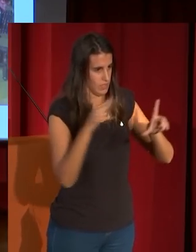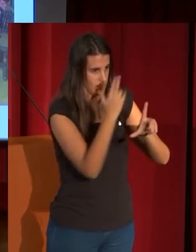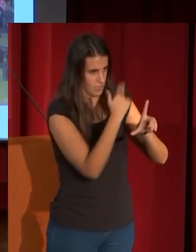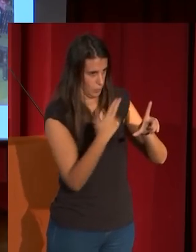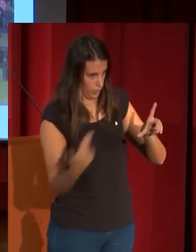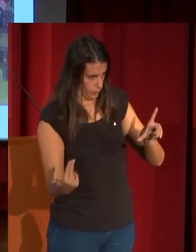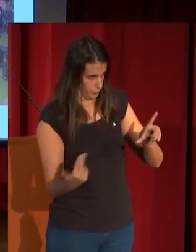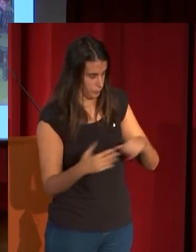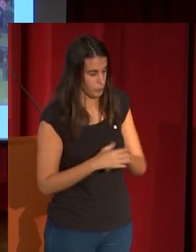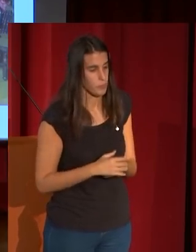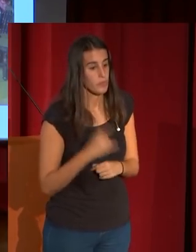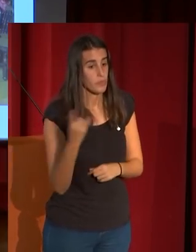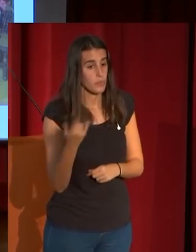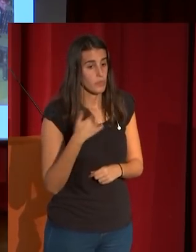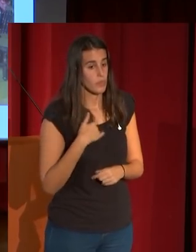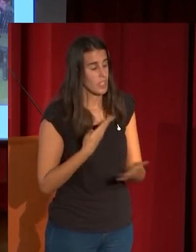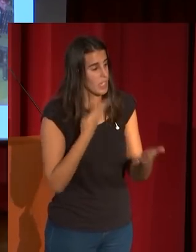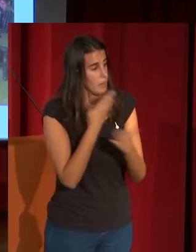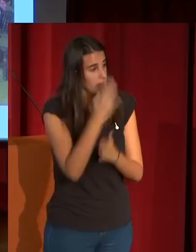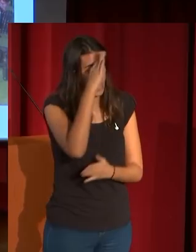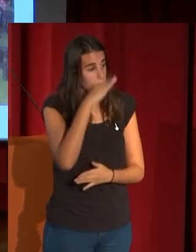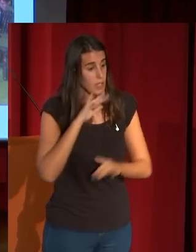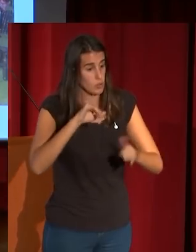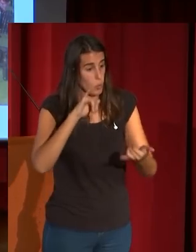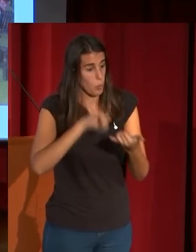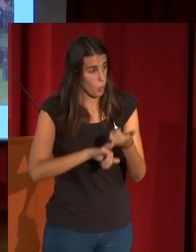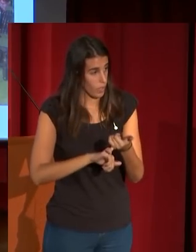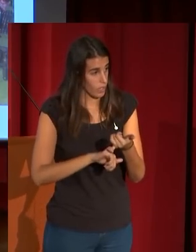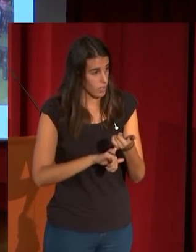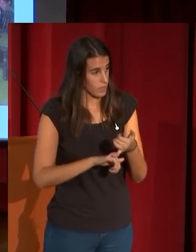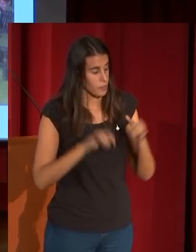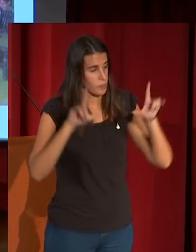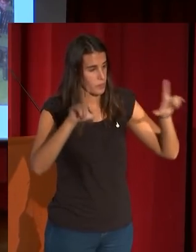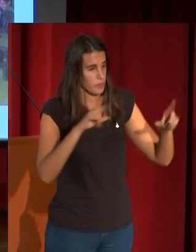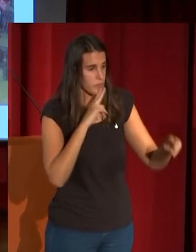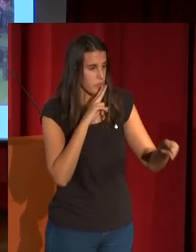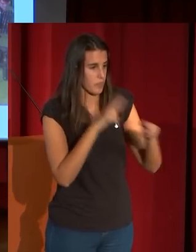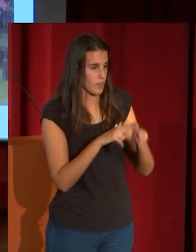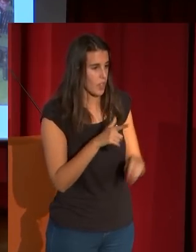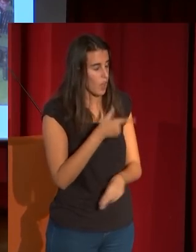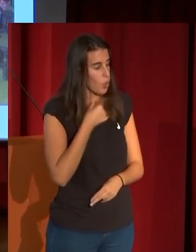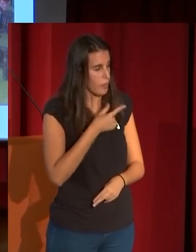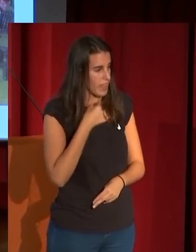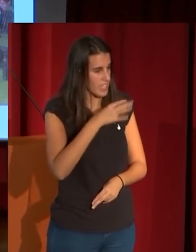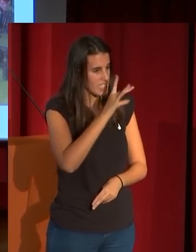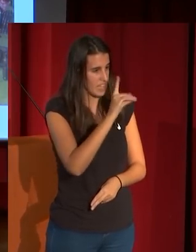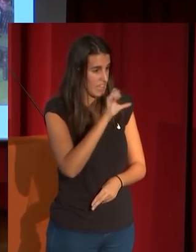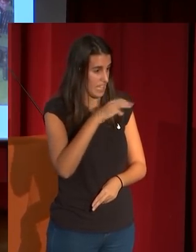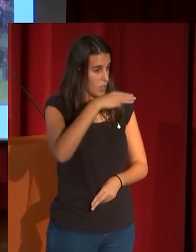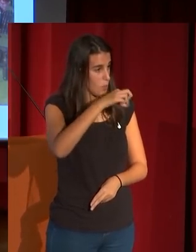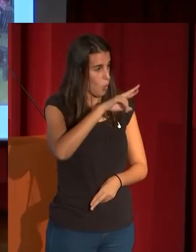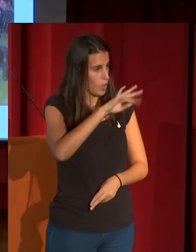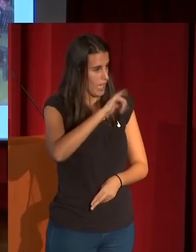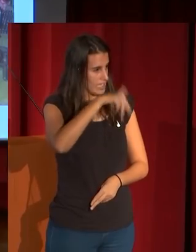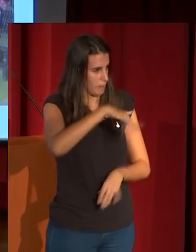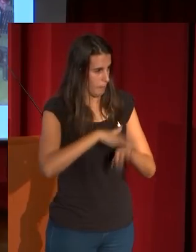envíe los sainetes de don Ramón de la Cruz y las comedias de Moratín, por Leandro Fernández de Moratín. Fíjense que aquí